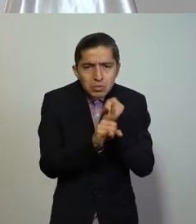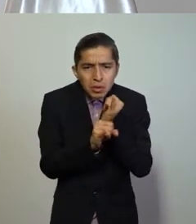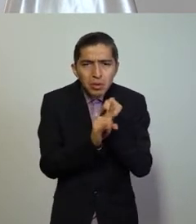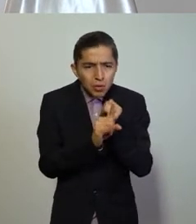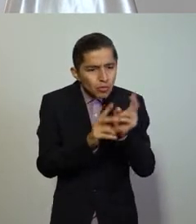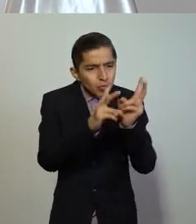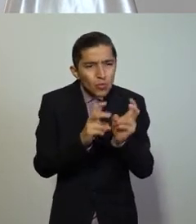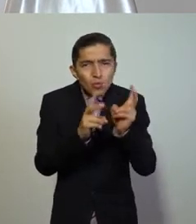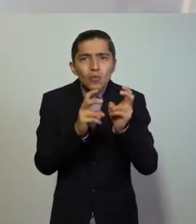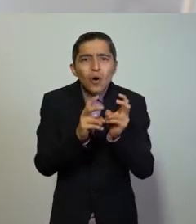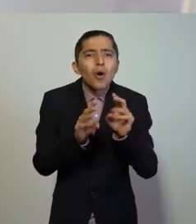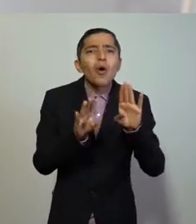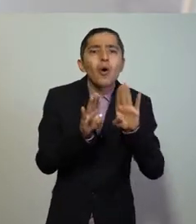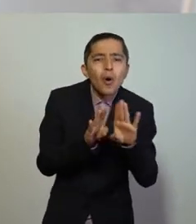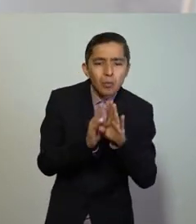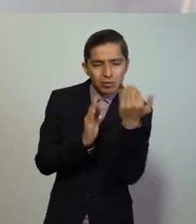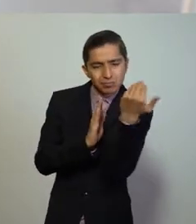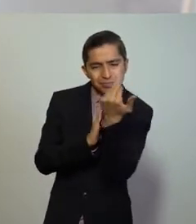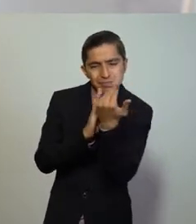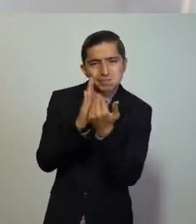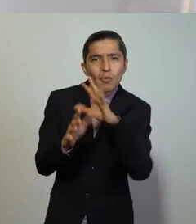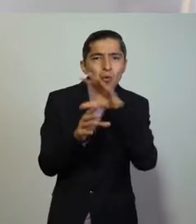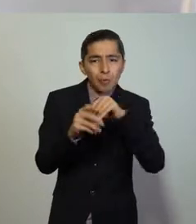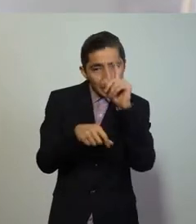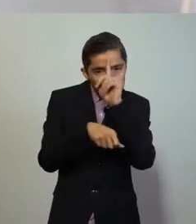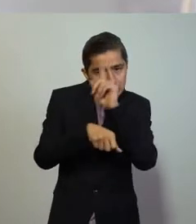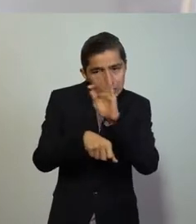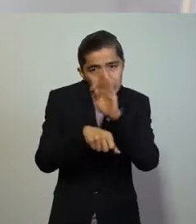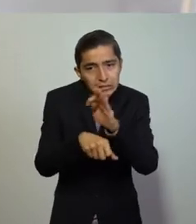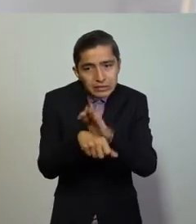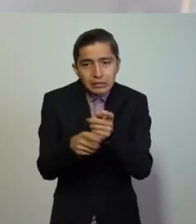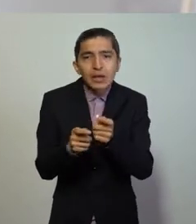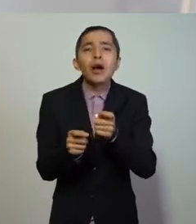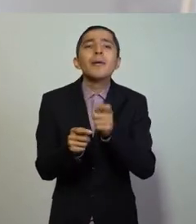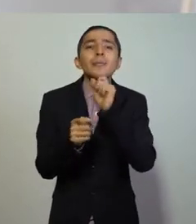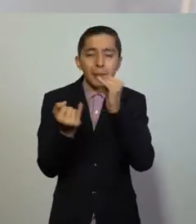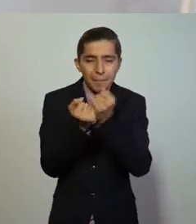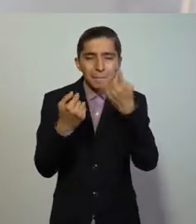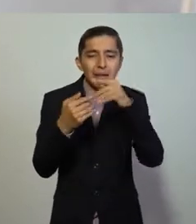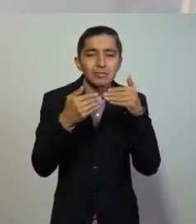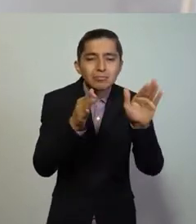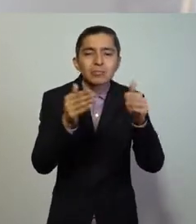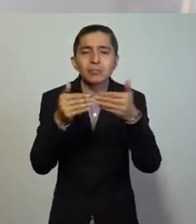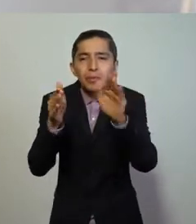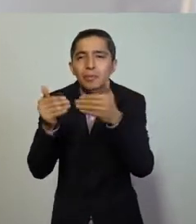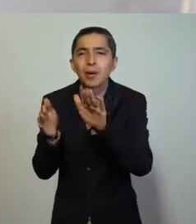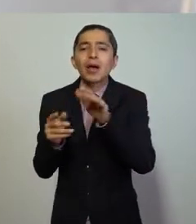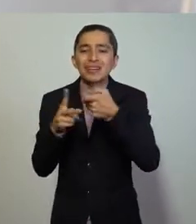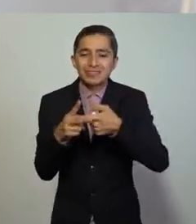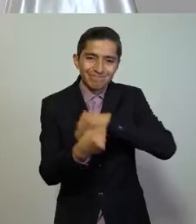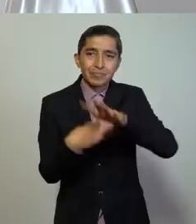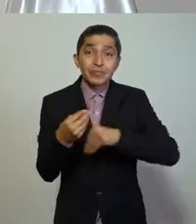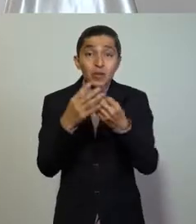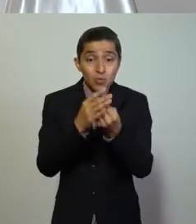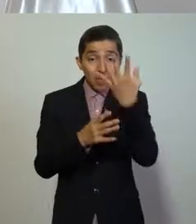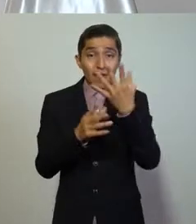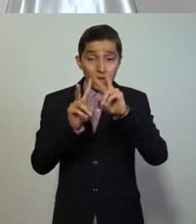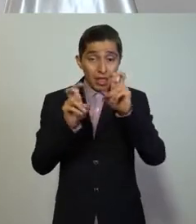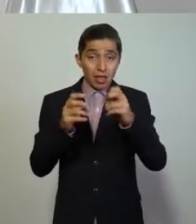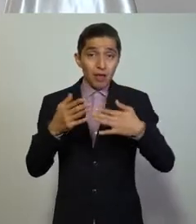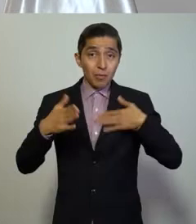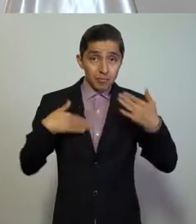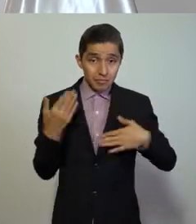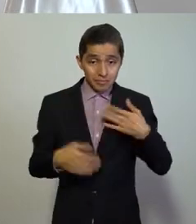los protocolos, lineamientos o guías para la reapertura de los sectores económicos. La nueva